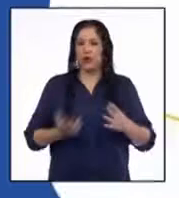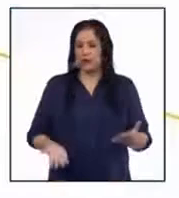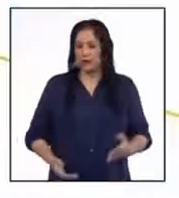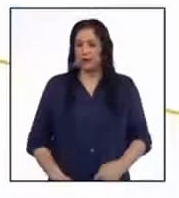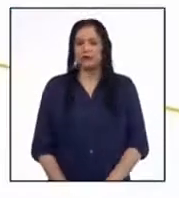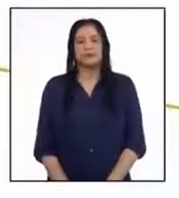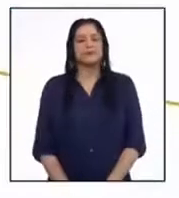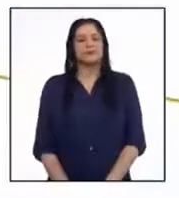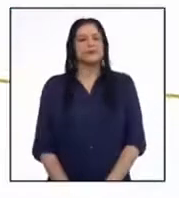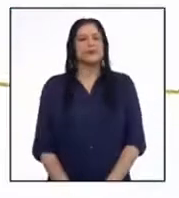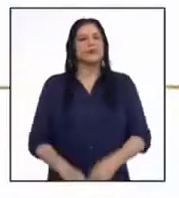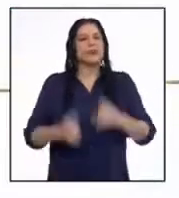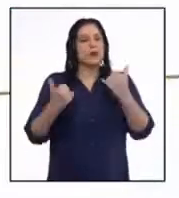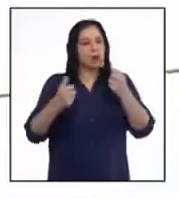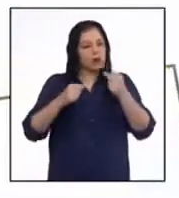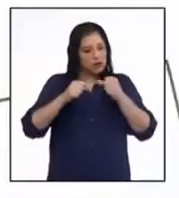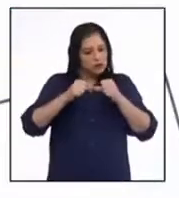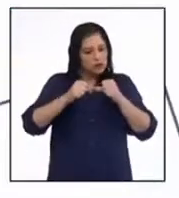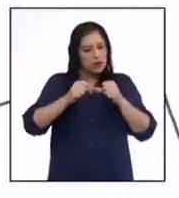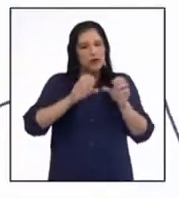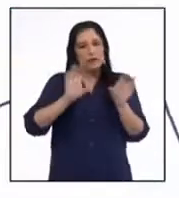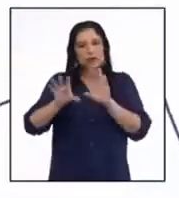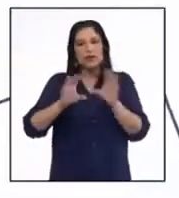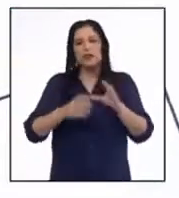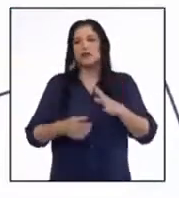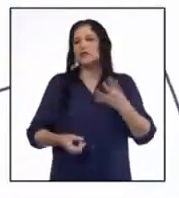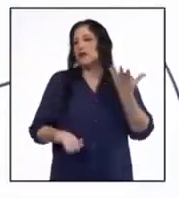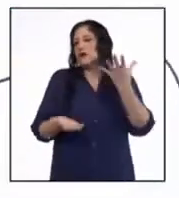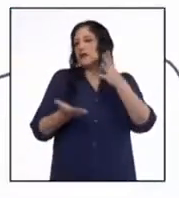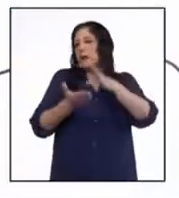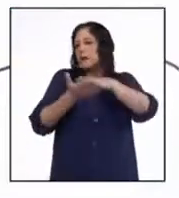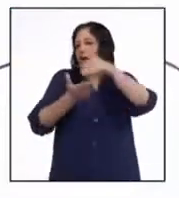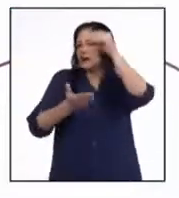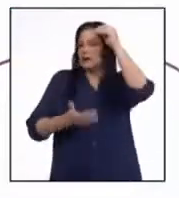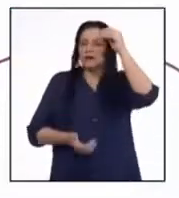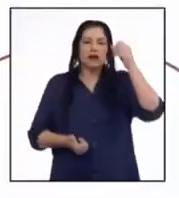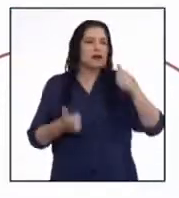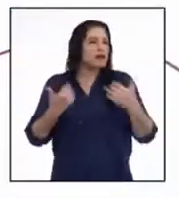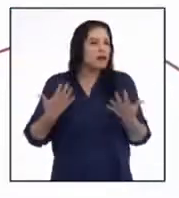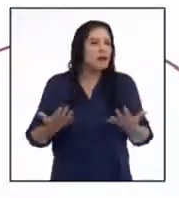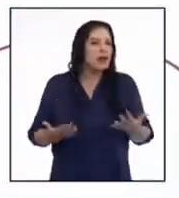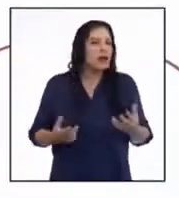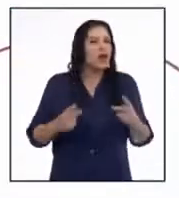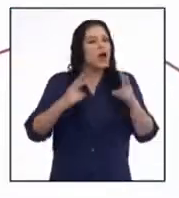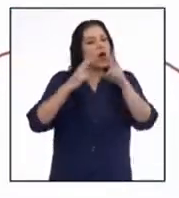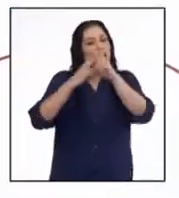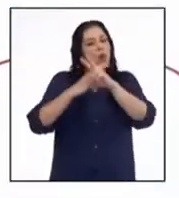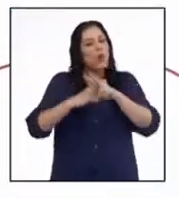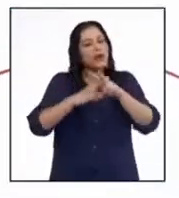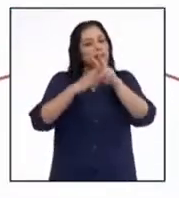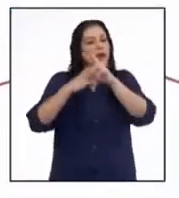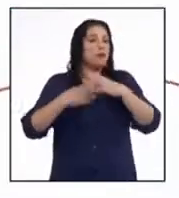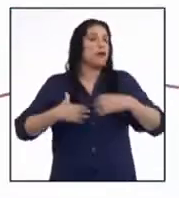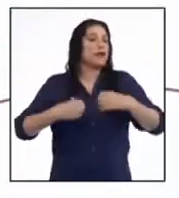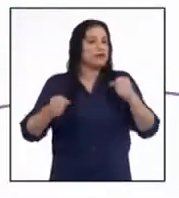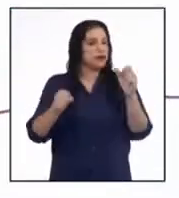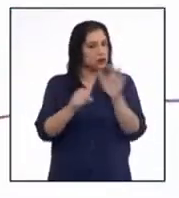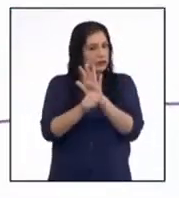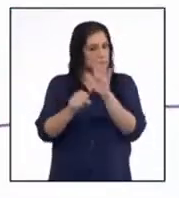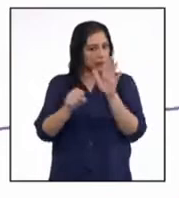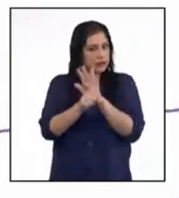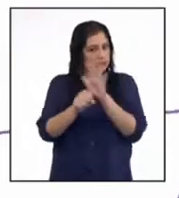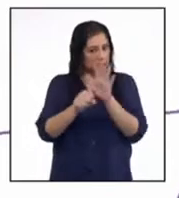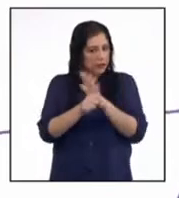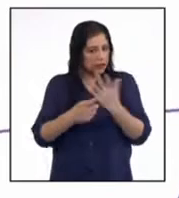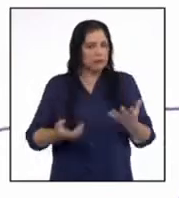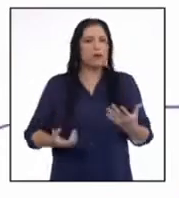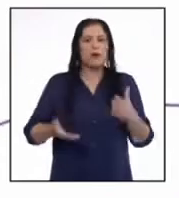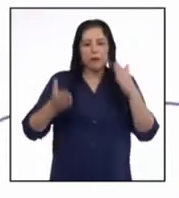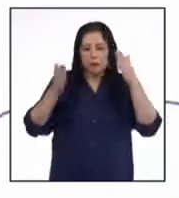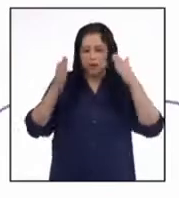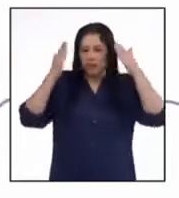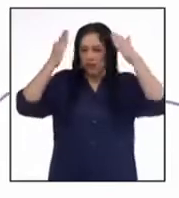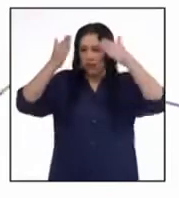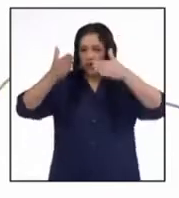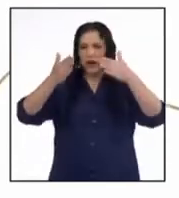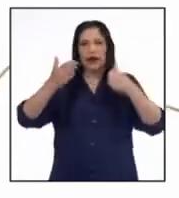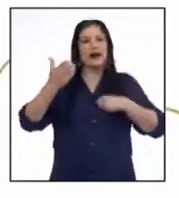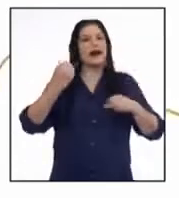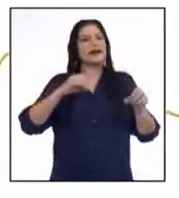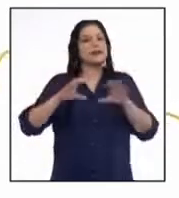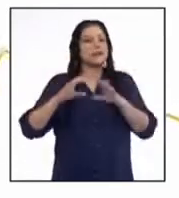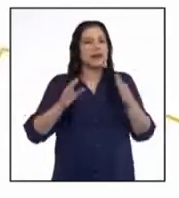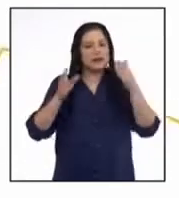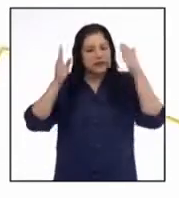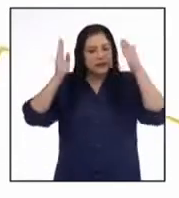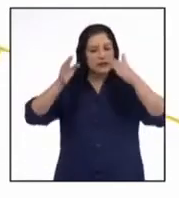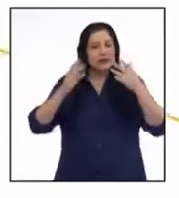Hoy continuaremos desarrollando la experiencia de aprendizaje, cuidamos nuestra salud integral, en la cual abordaremos actividades